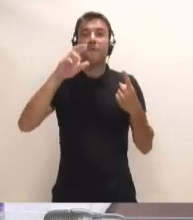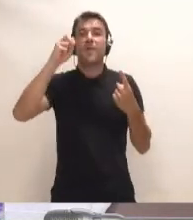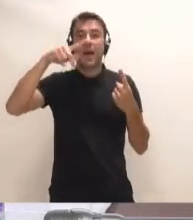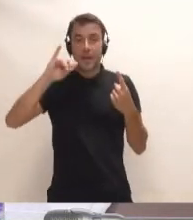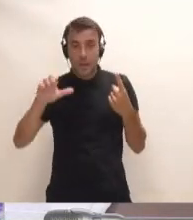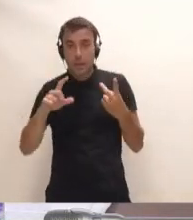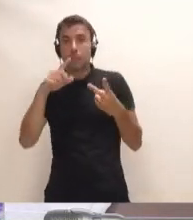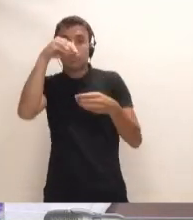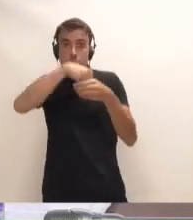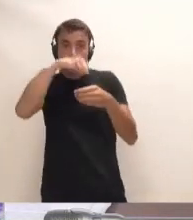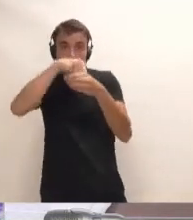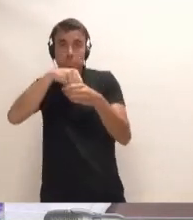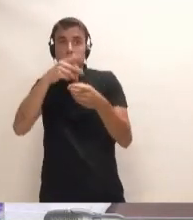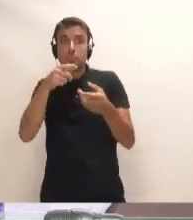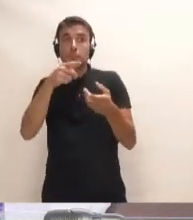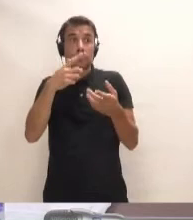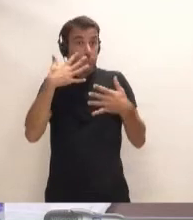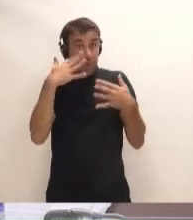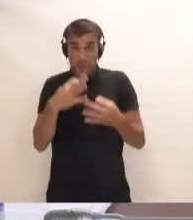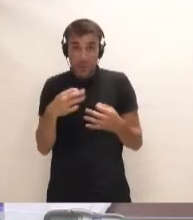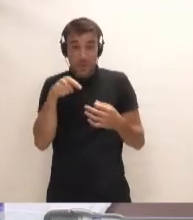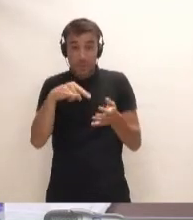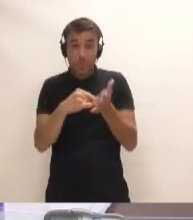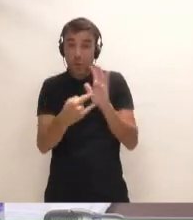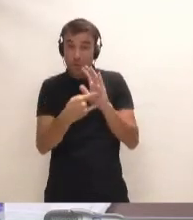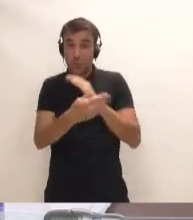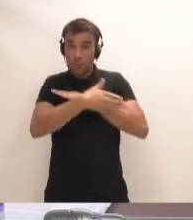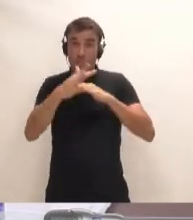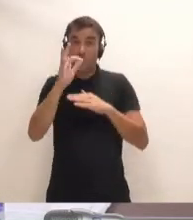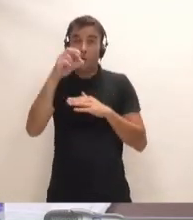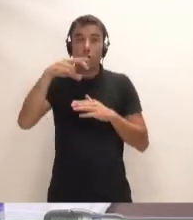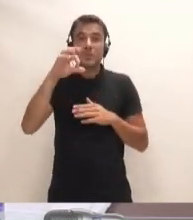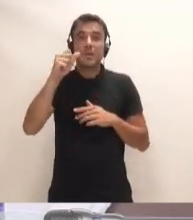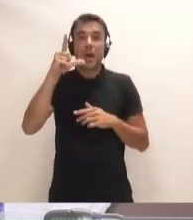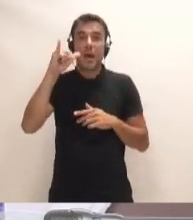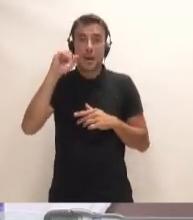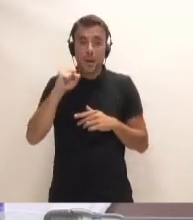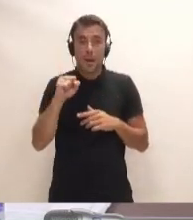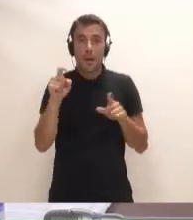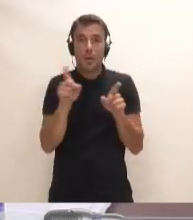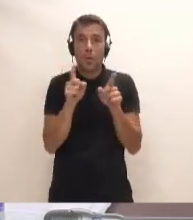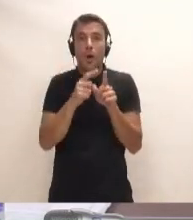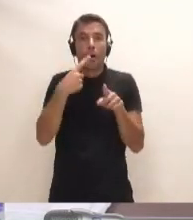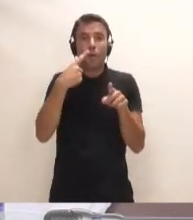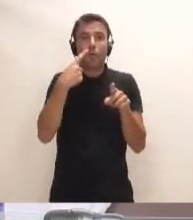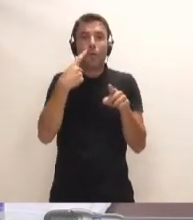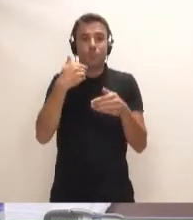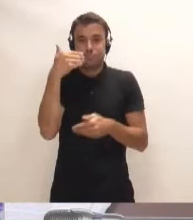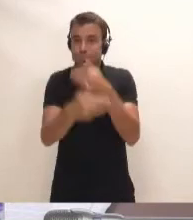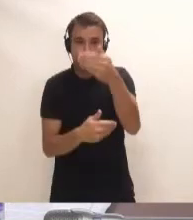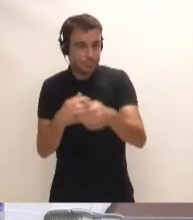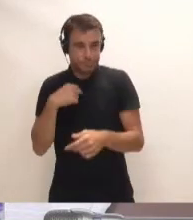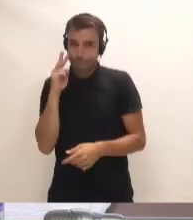realidad es que este proyecto de Fonsalía pocas luces tiene de salir adelante, máxime,